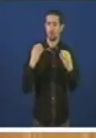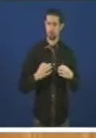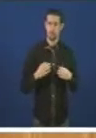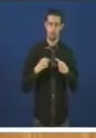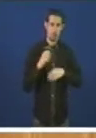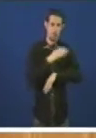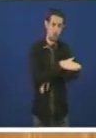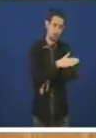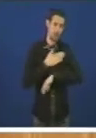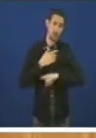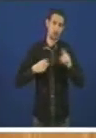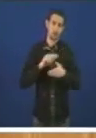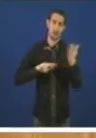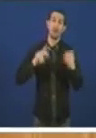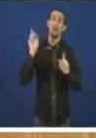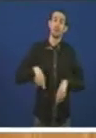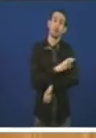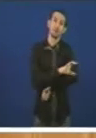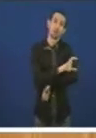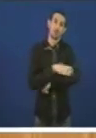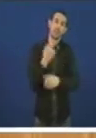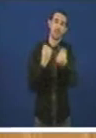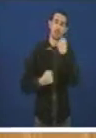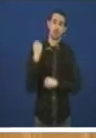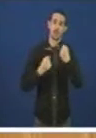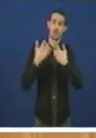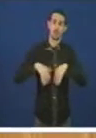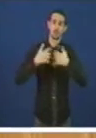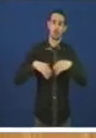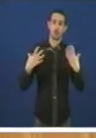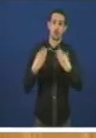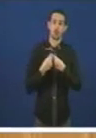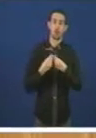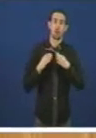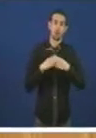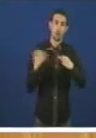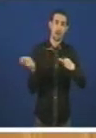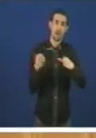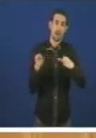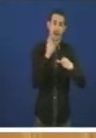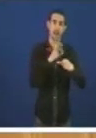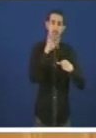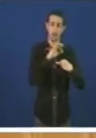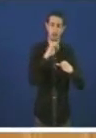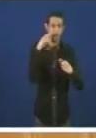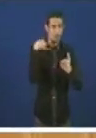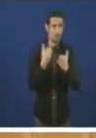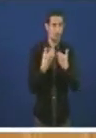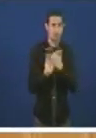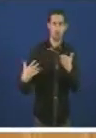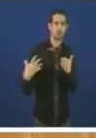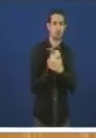e potamente da Consellería de Economía e Industria con Naval galego reflíctese en todas as súas